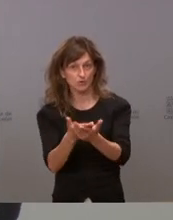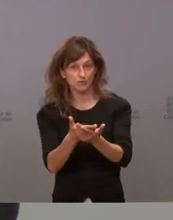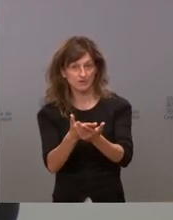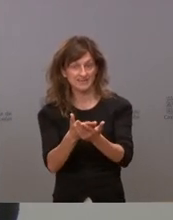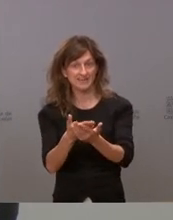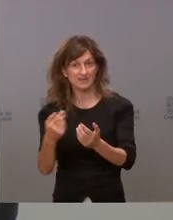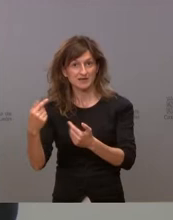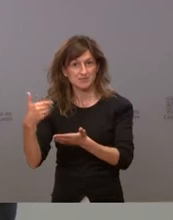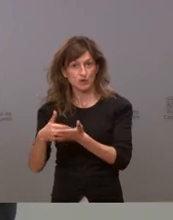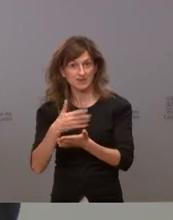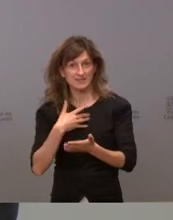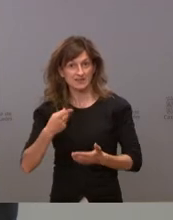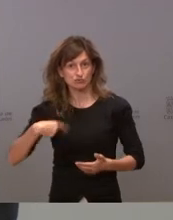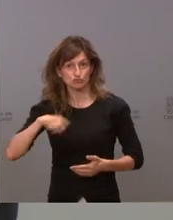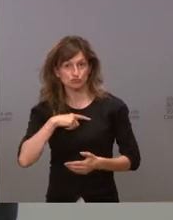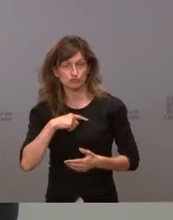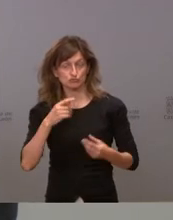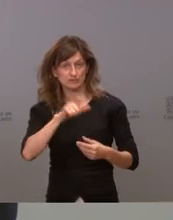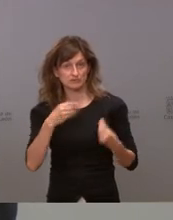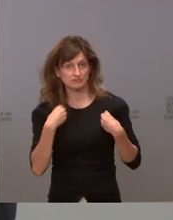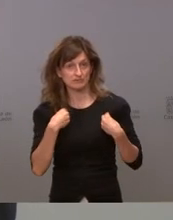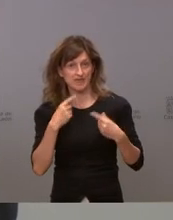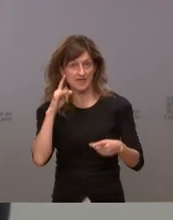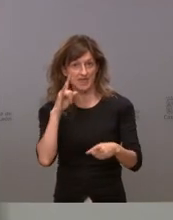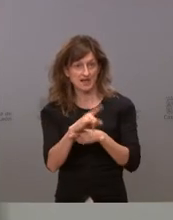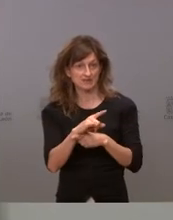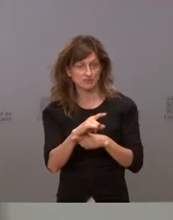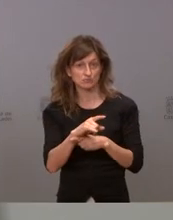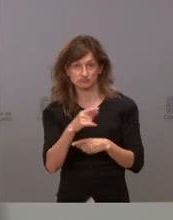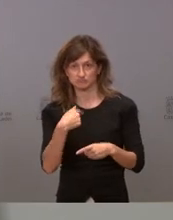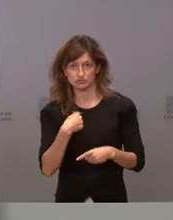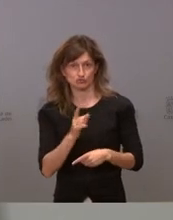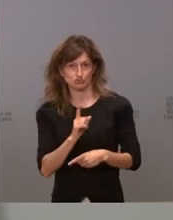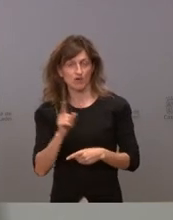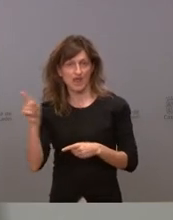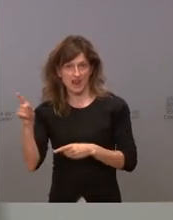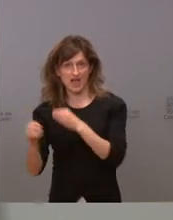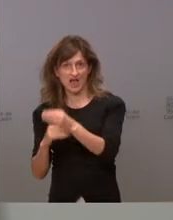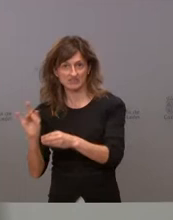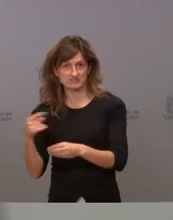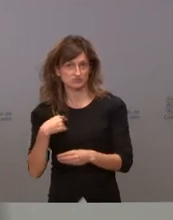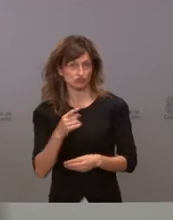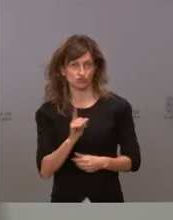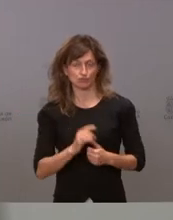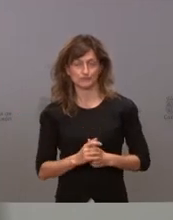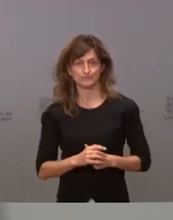engañemos a nuestra población para eso ya está él nosotros no engañamos a nuestra población